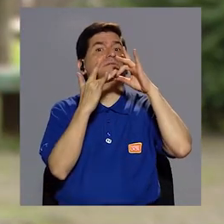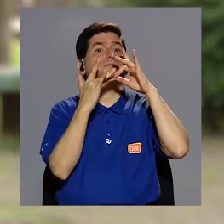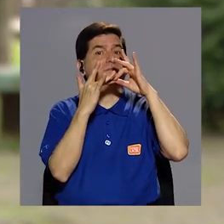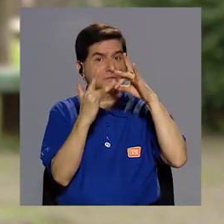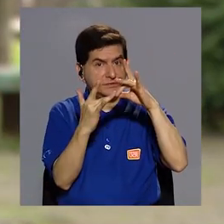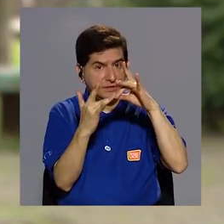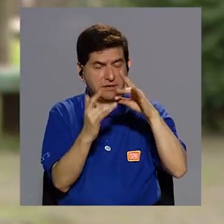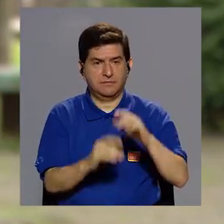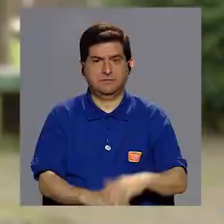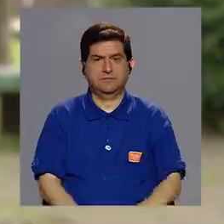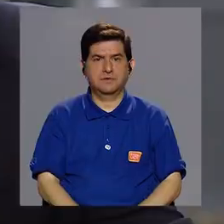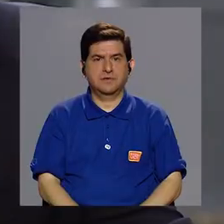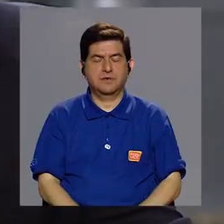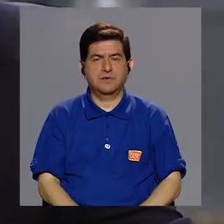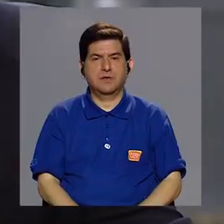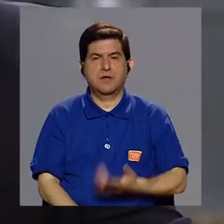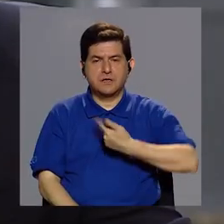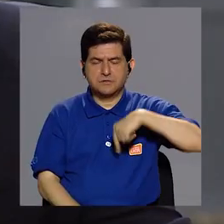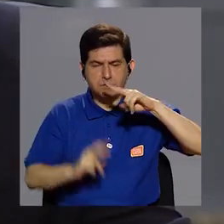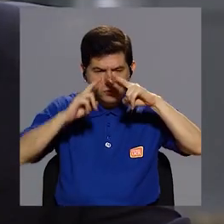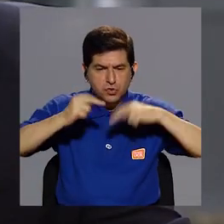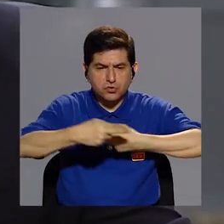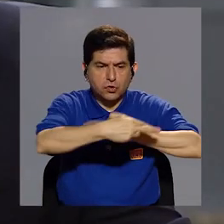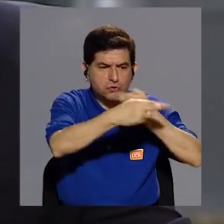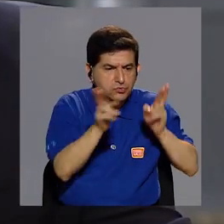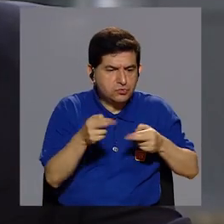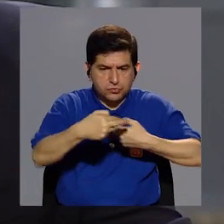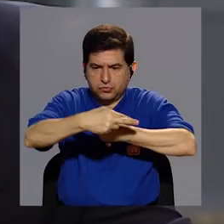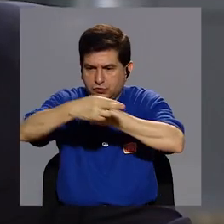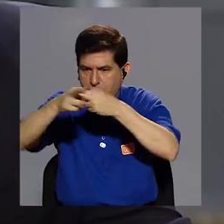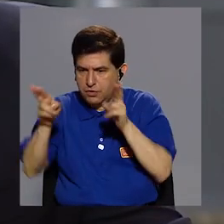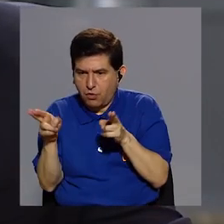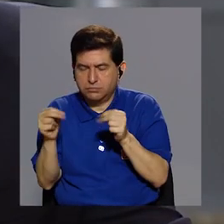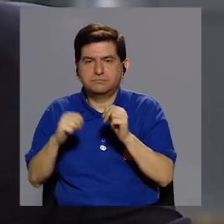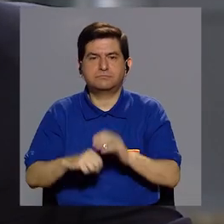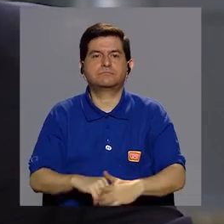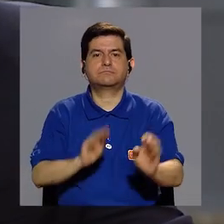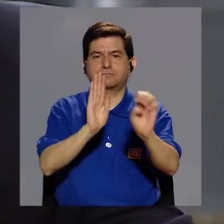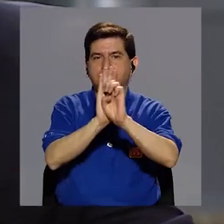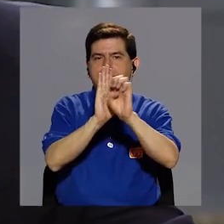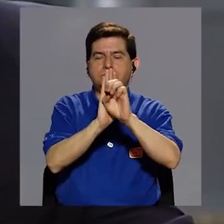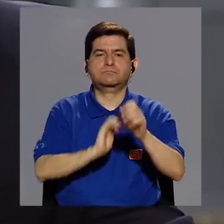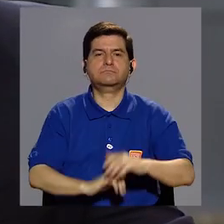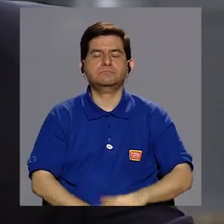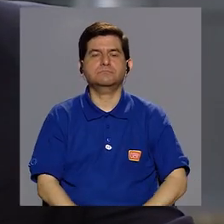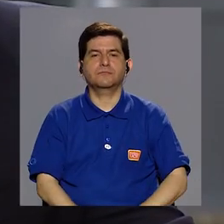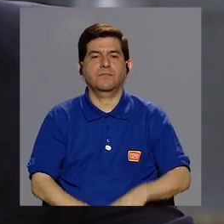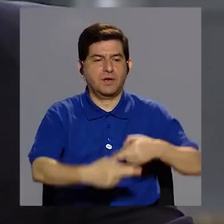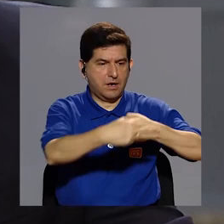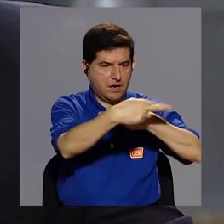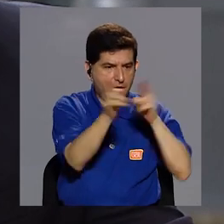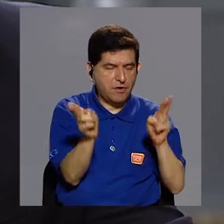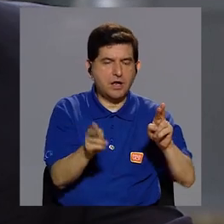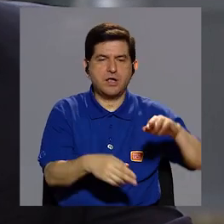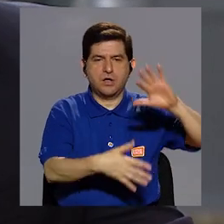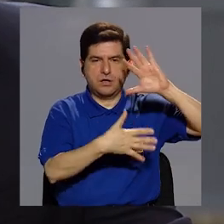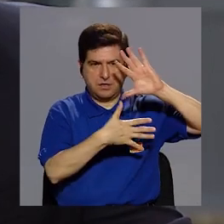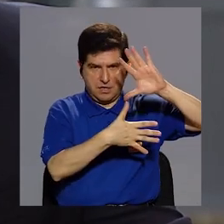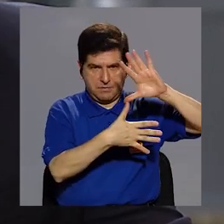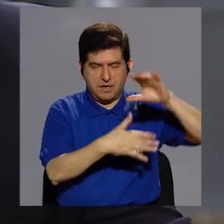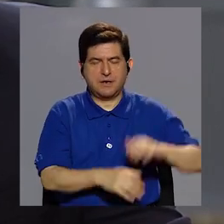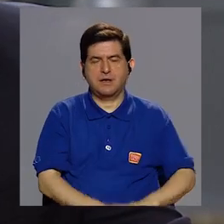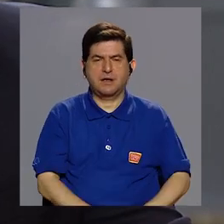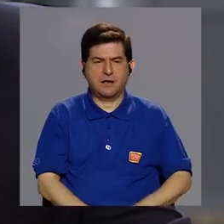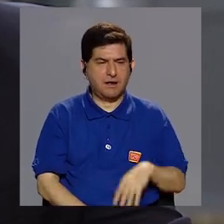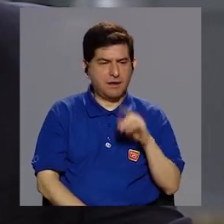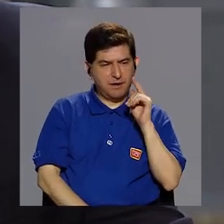si lo regionalizamos. Por ejemplo, la región de las Américas